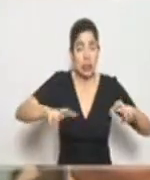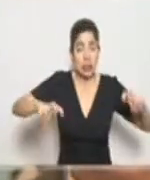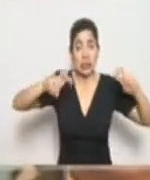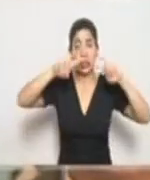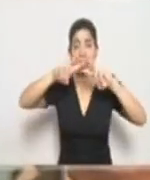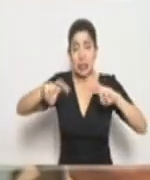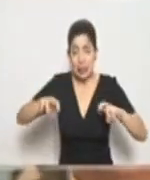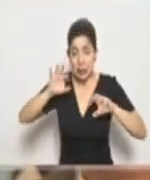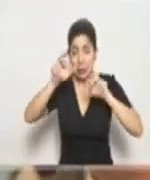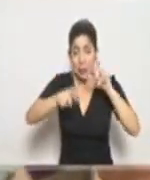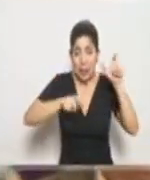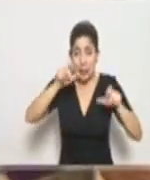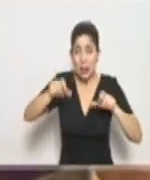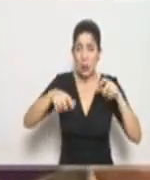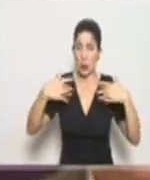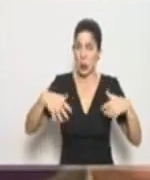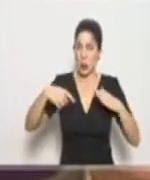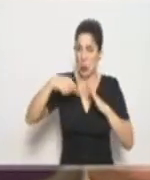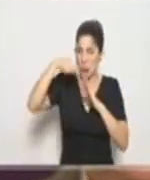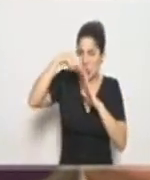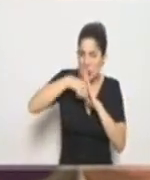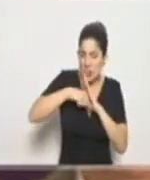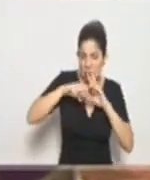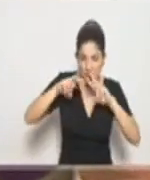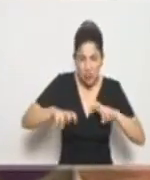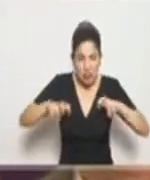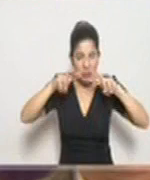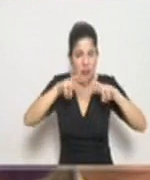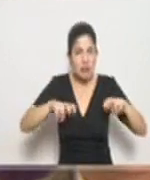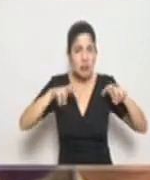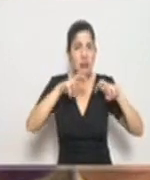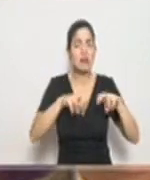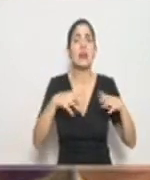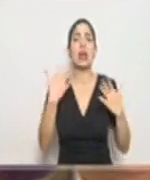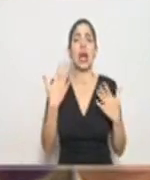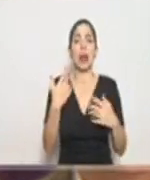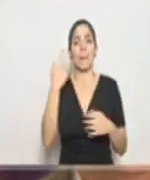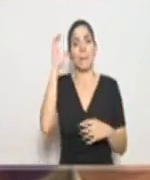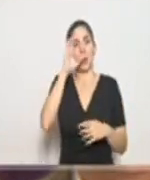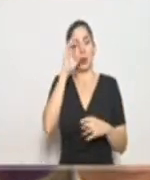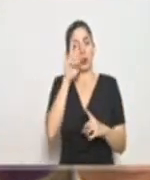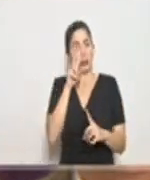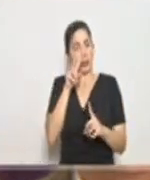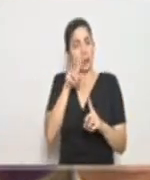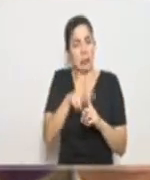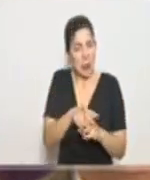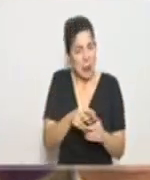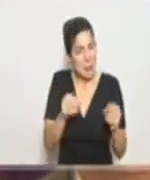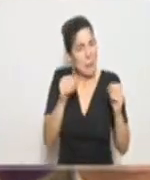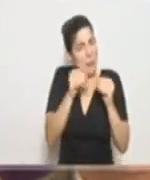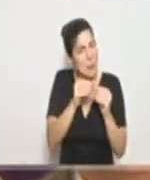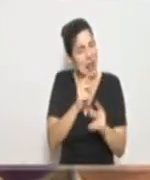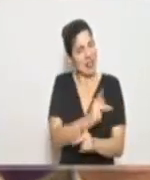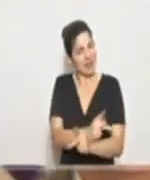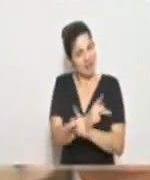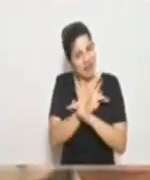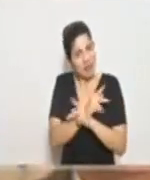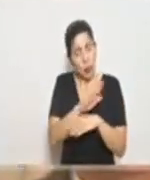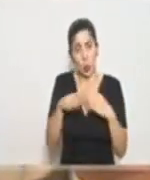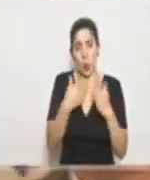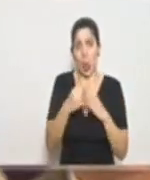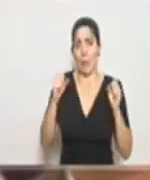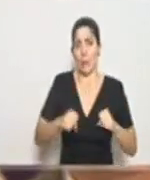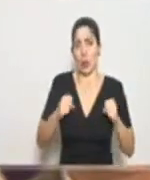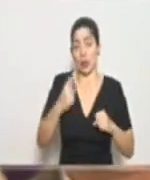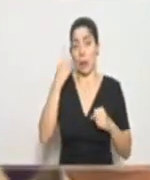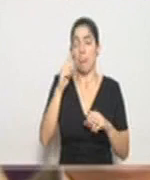muy ambiciosos en términos de implementar las medidas más precautorias posibles para